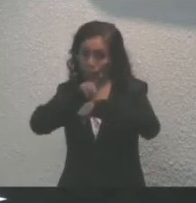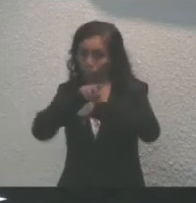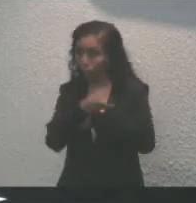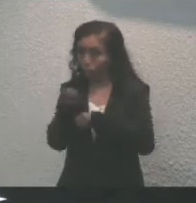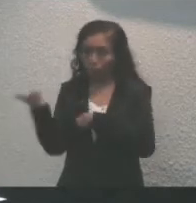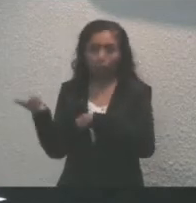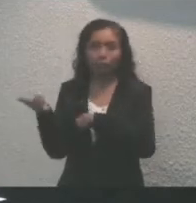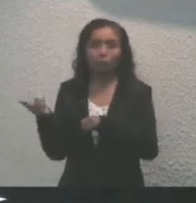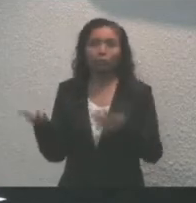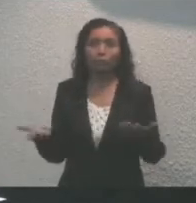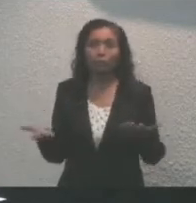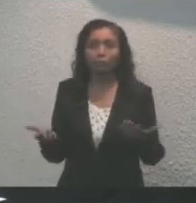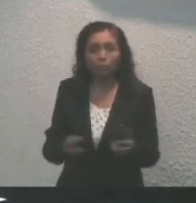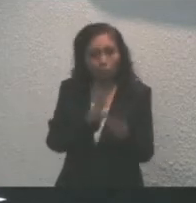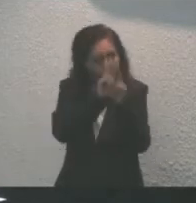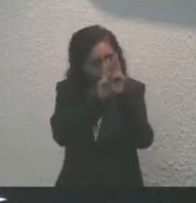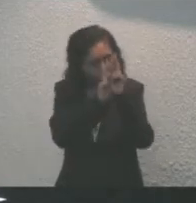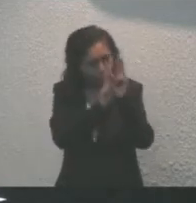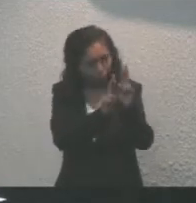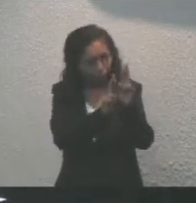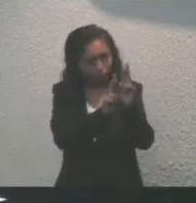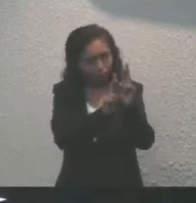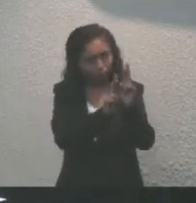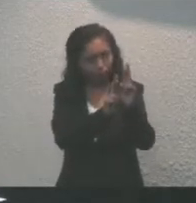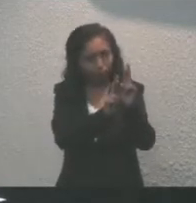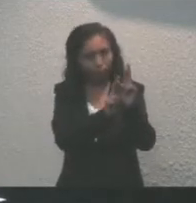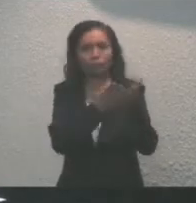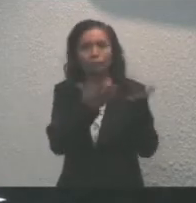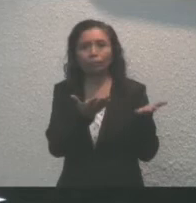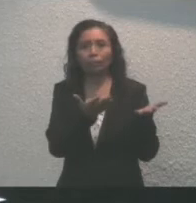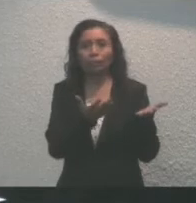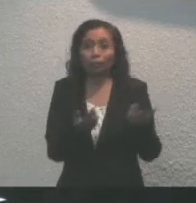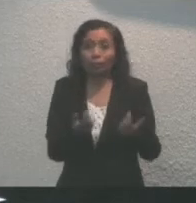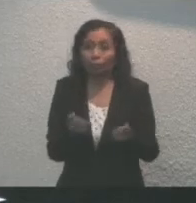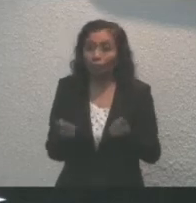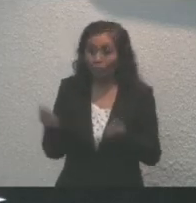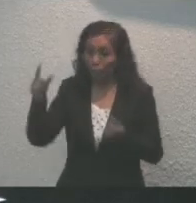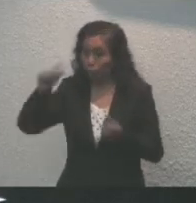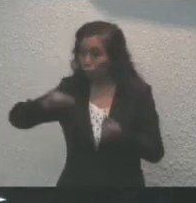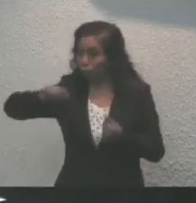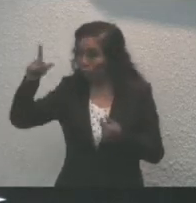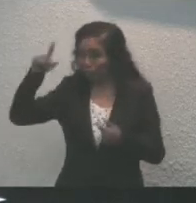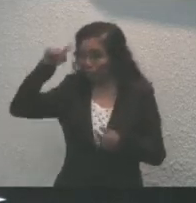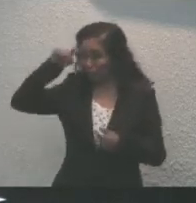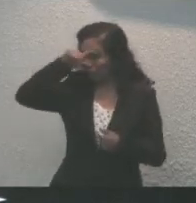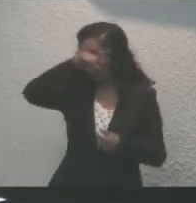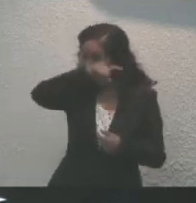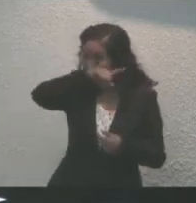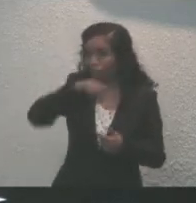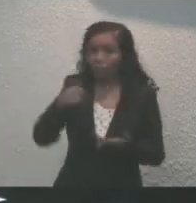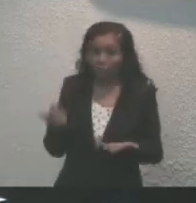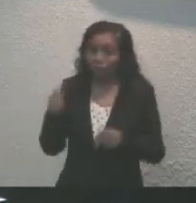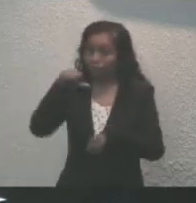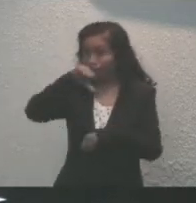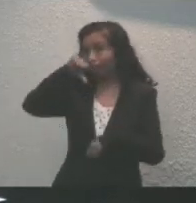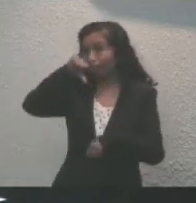es de honrar y poner de manifiesto una de las profesiones más difíciles que existen hoy en